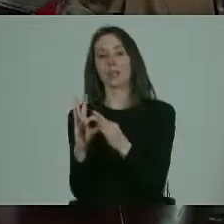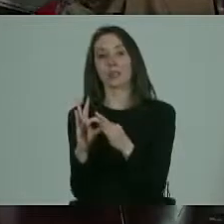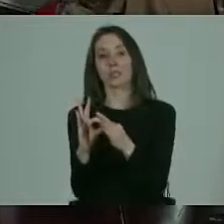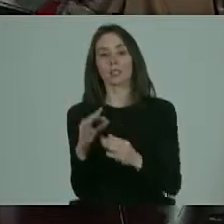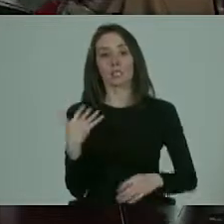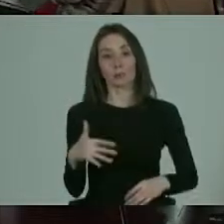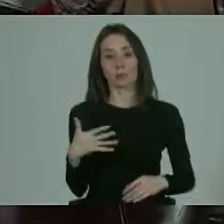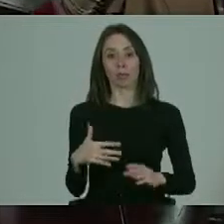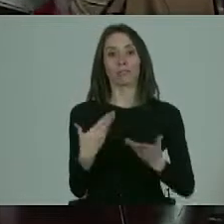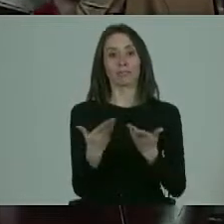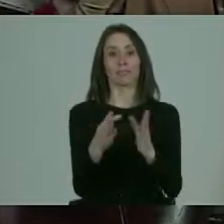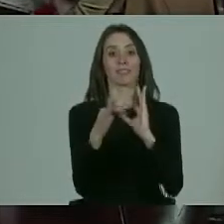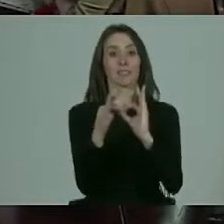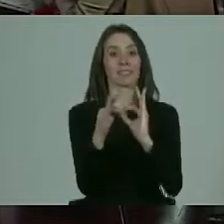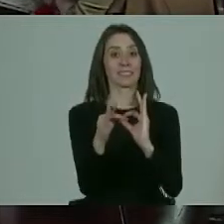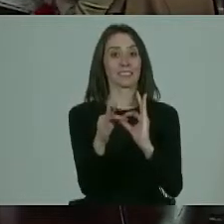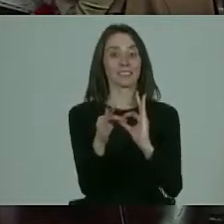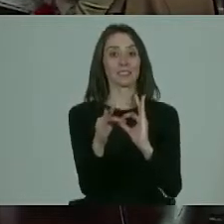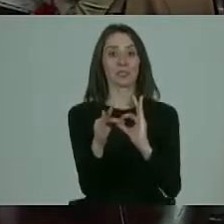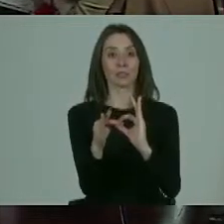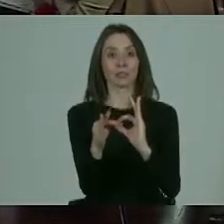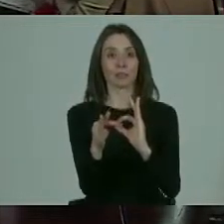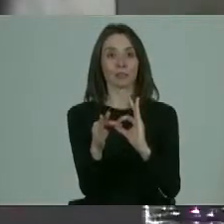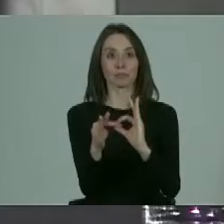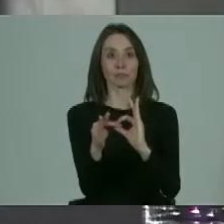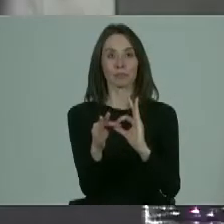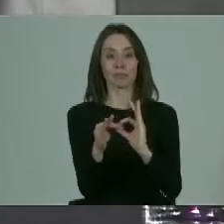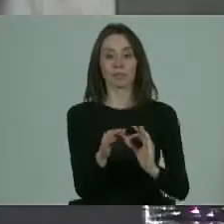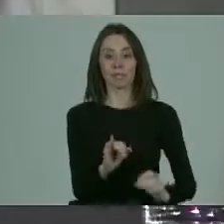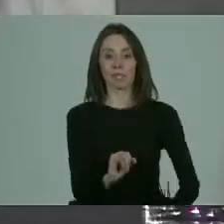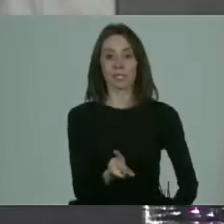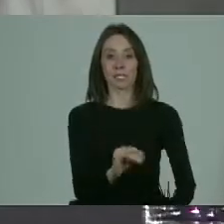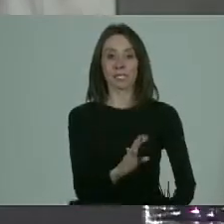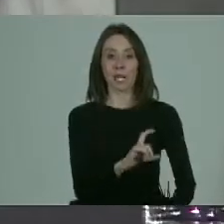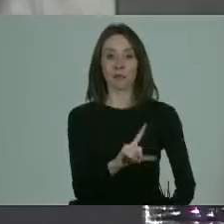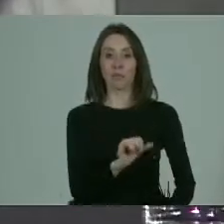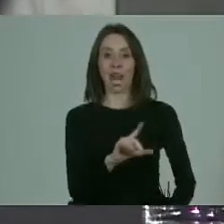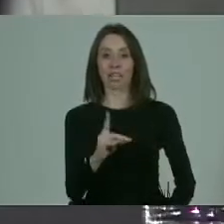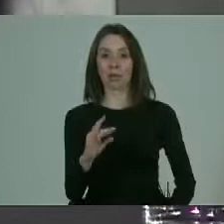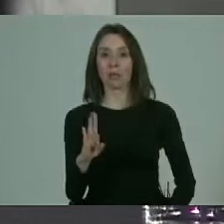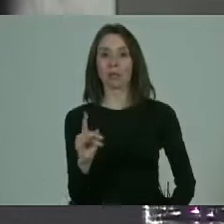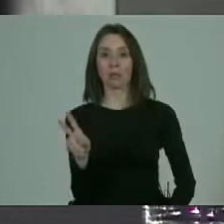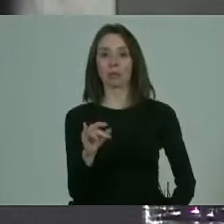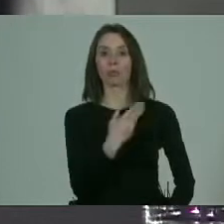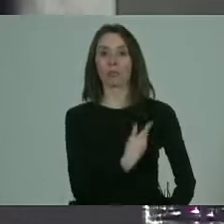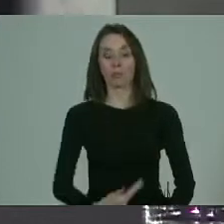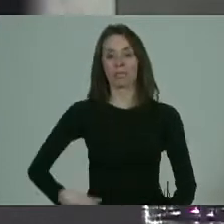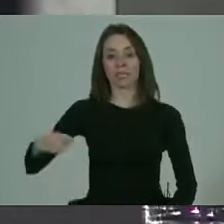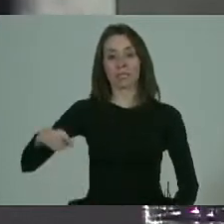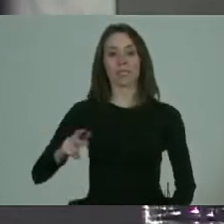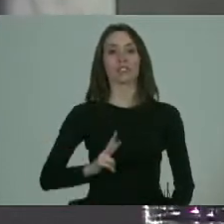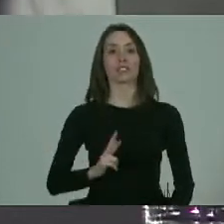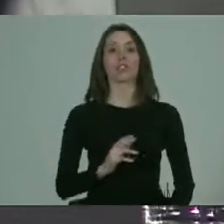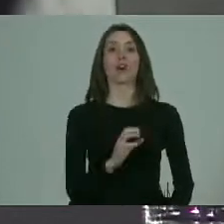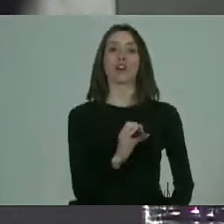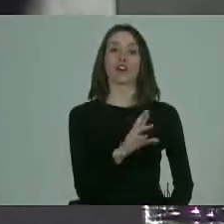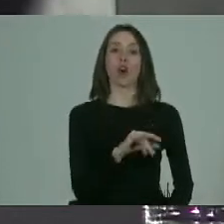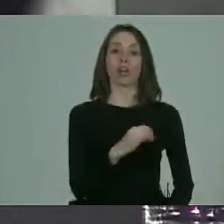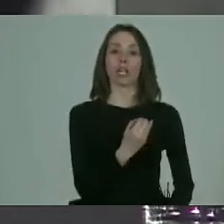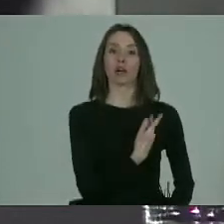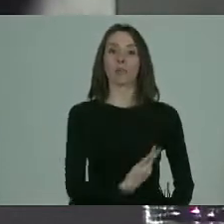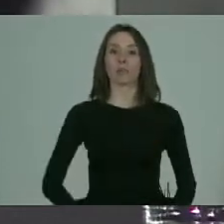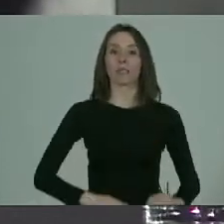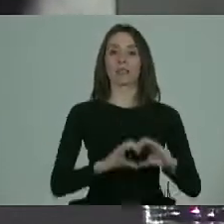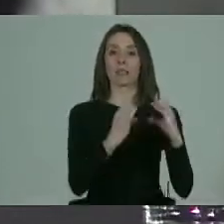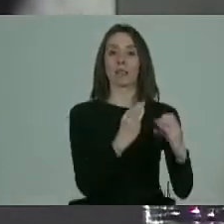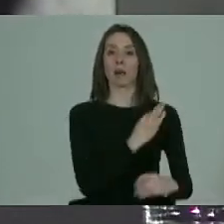importante agradecer, quiero agradecer a Isabel Allende Buzzi, Presidenta del Senado, y Donaldo Cornejo, Presidenta de la Cámara